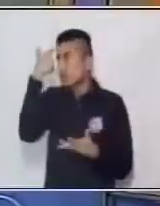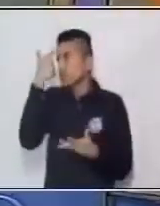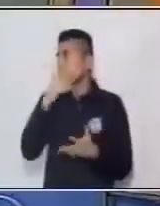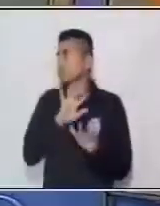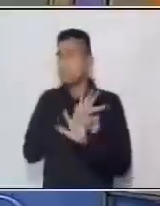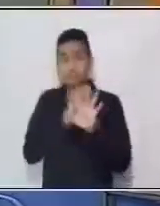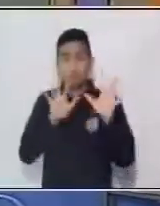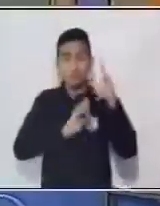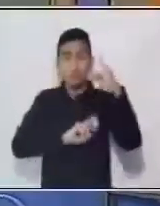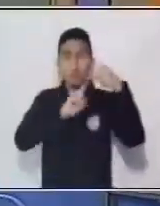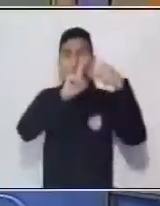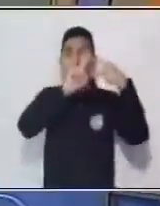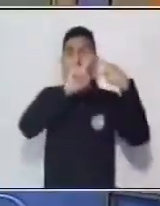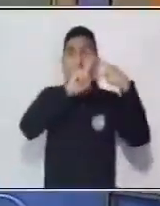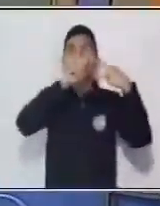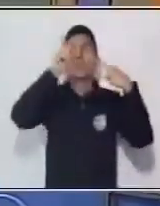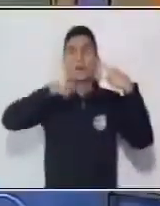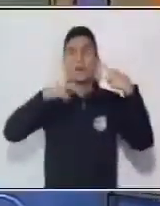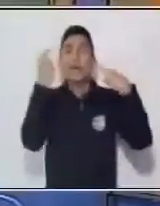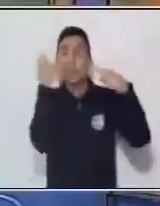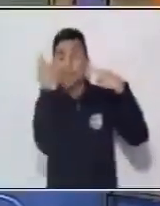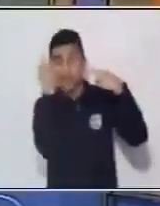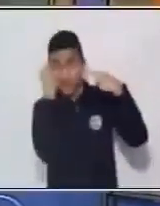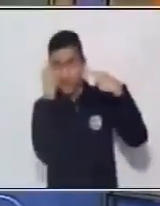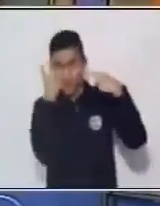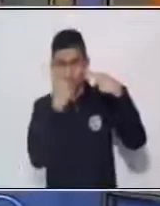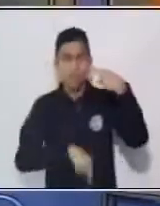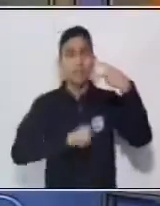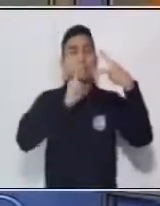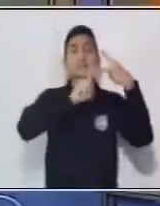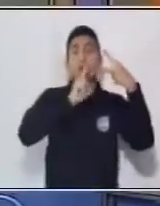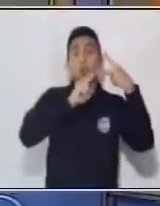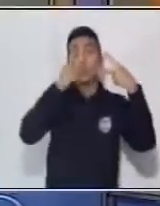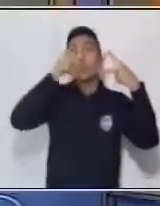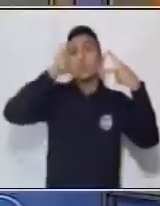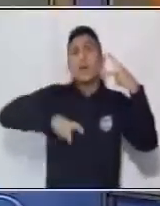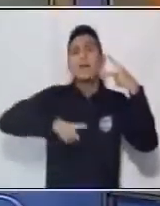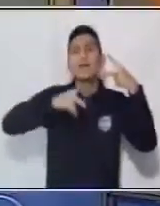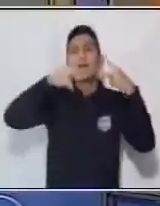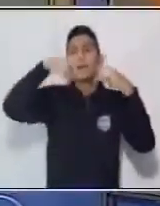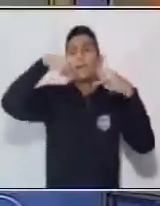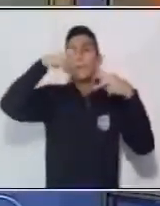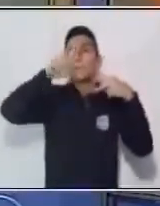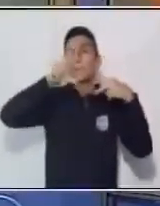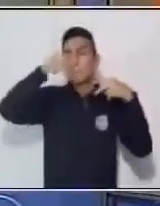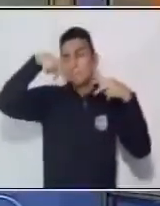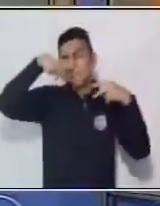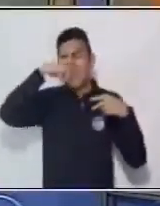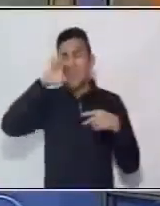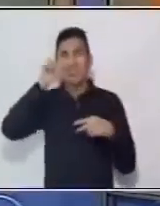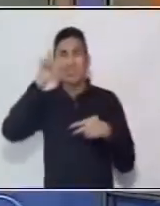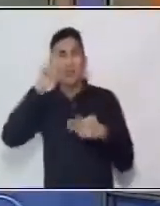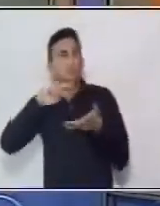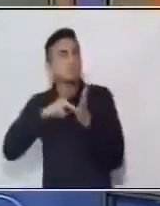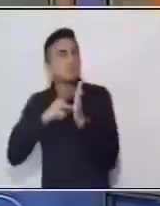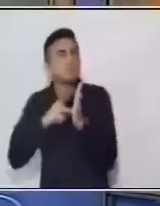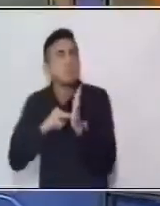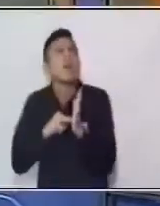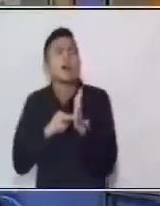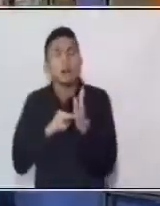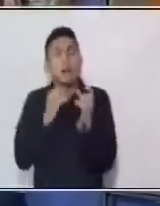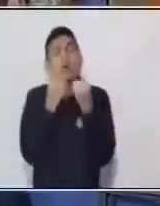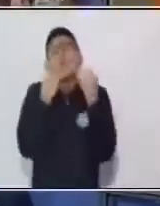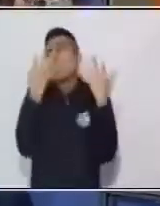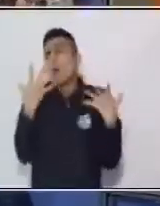paso número dos es plantear. Vamos a plantear el problema. Vamos a escribir cuántos